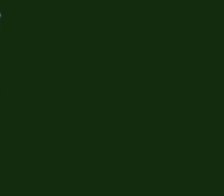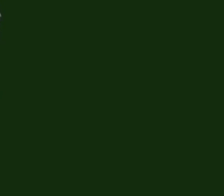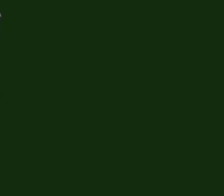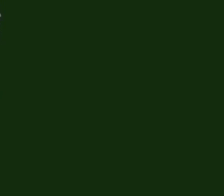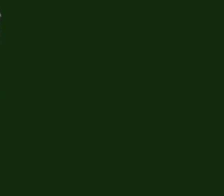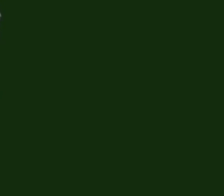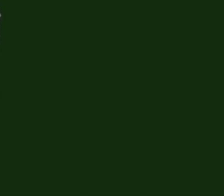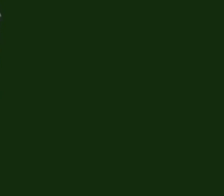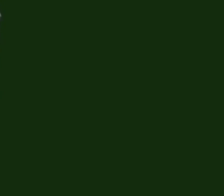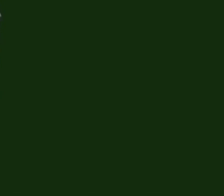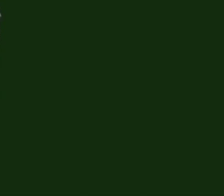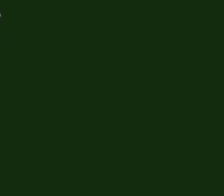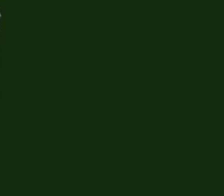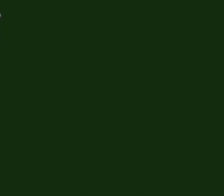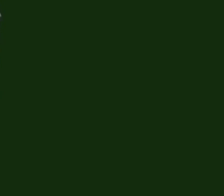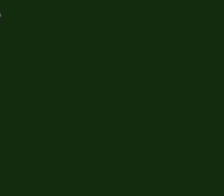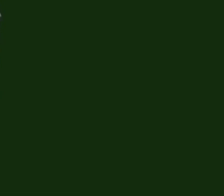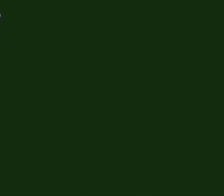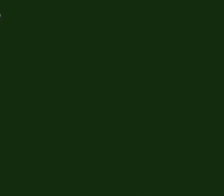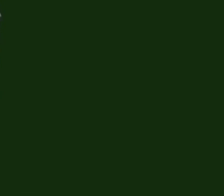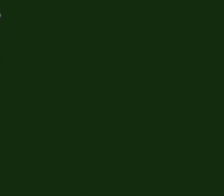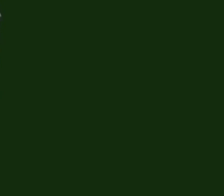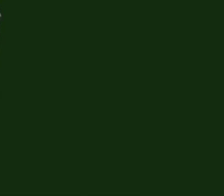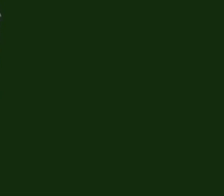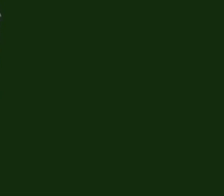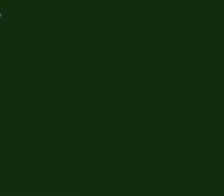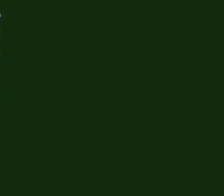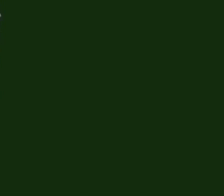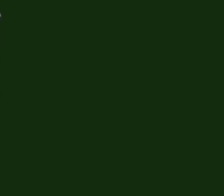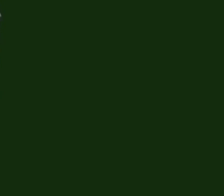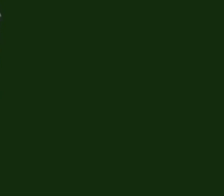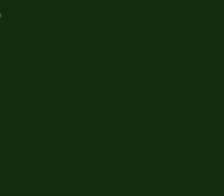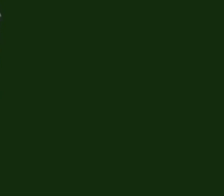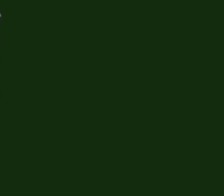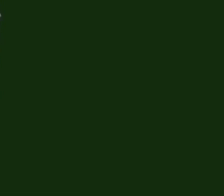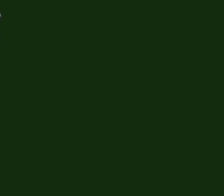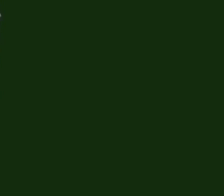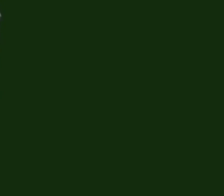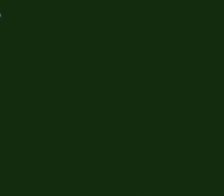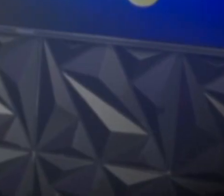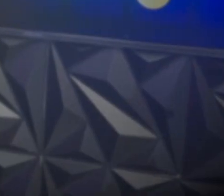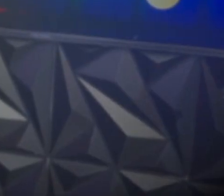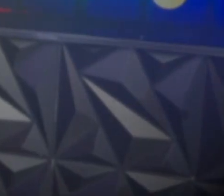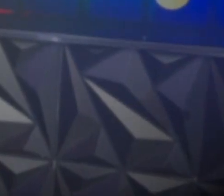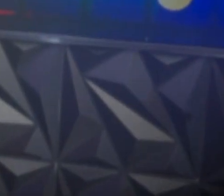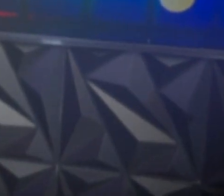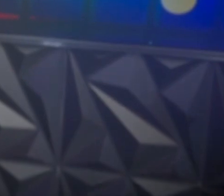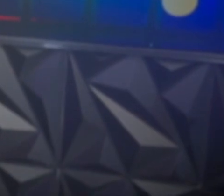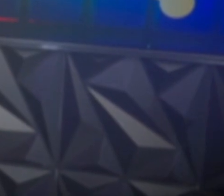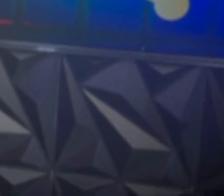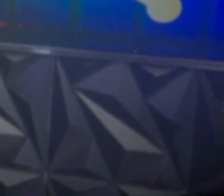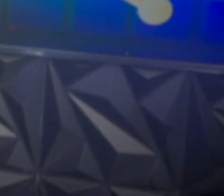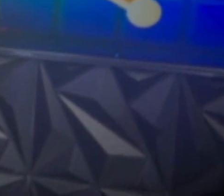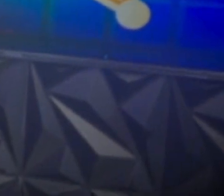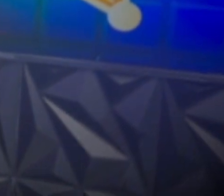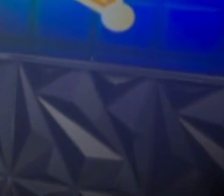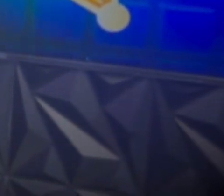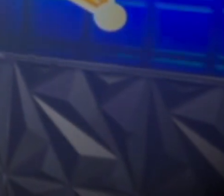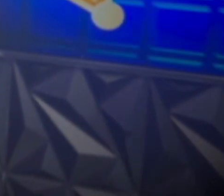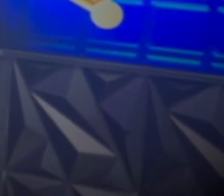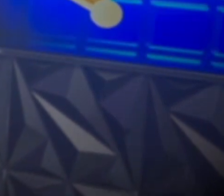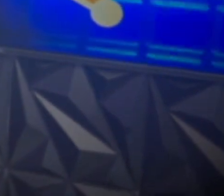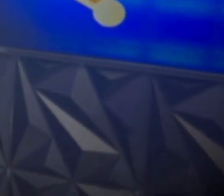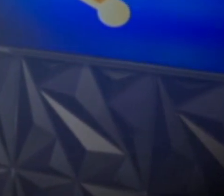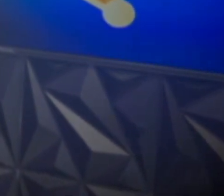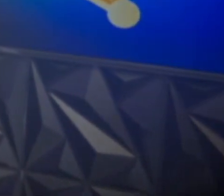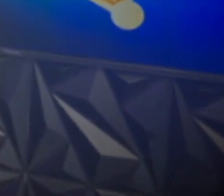-8477. Y recuerde que su llamada es totalmente confidencial y usted puede llamar 24 horas al día,